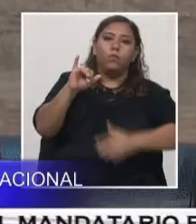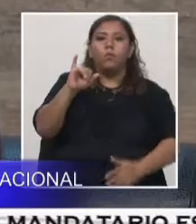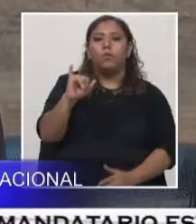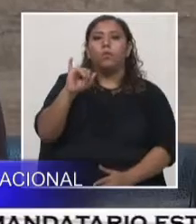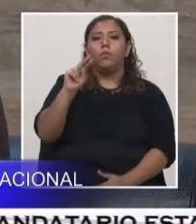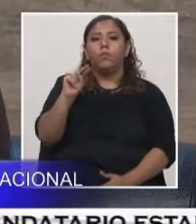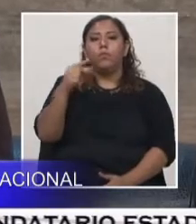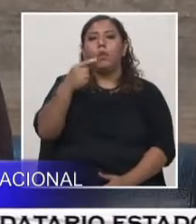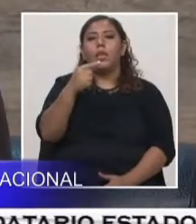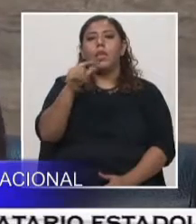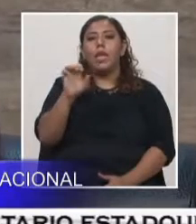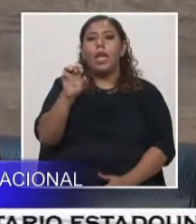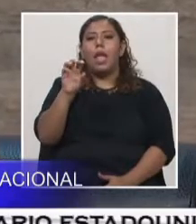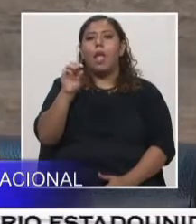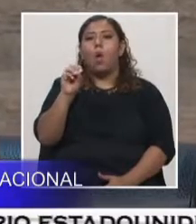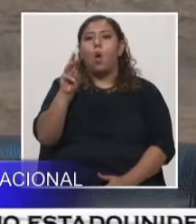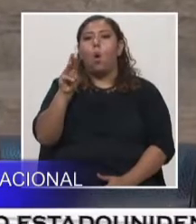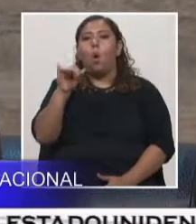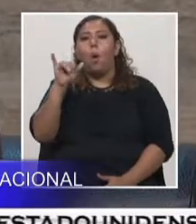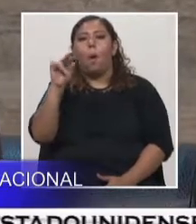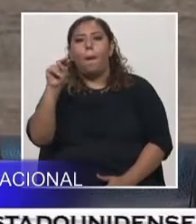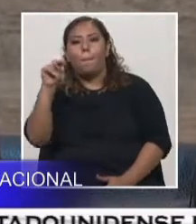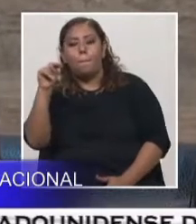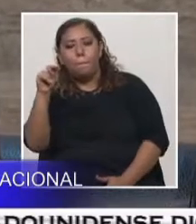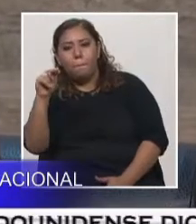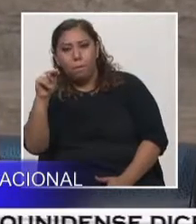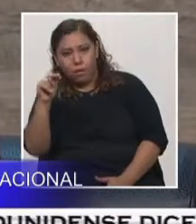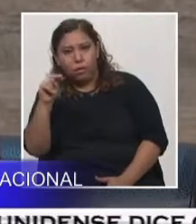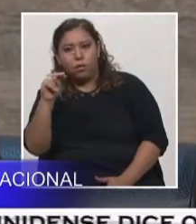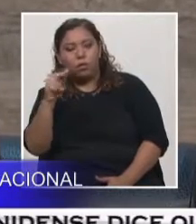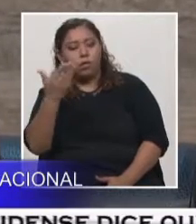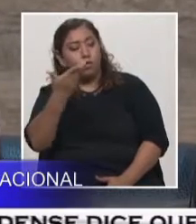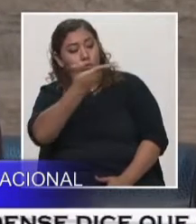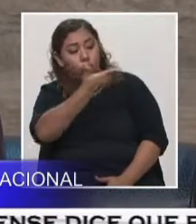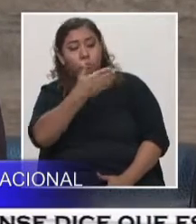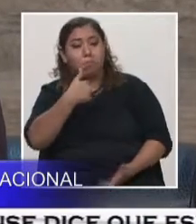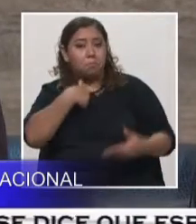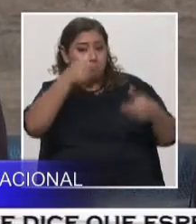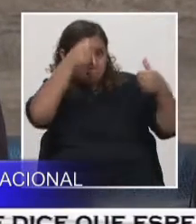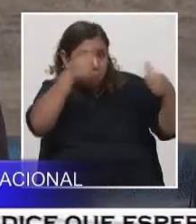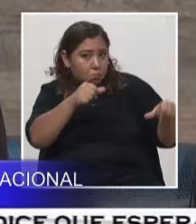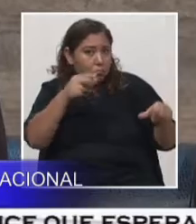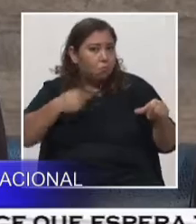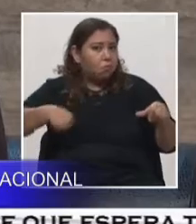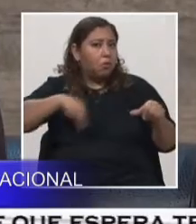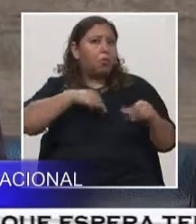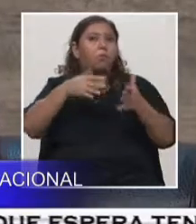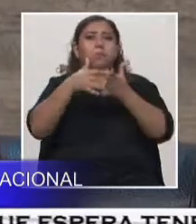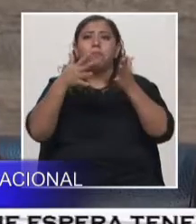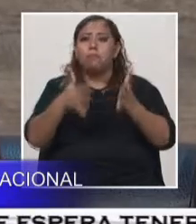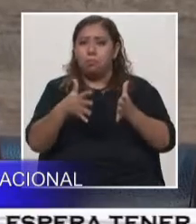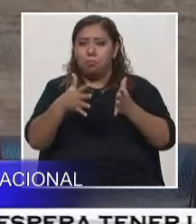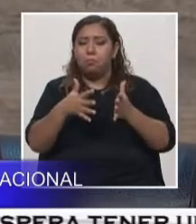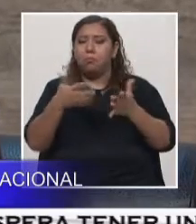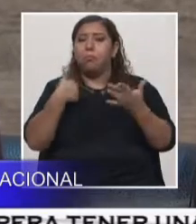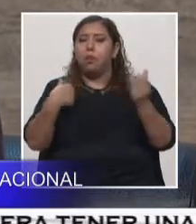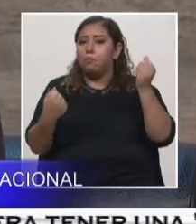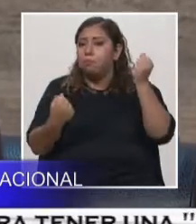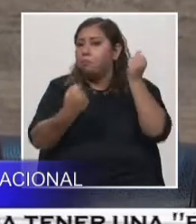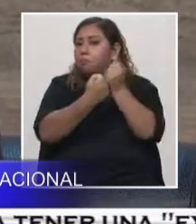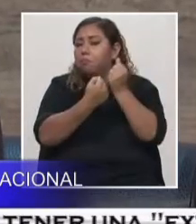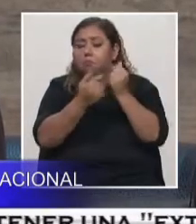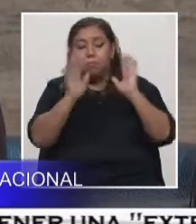ahora firmado un convenio y nuestros estudiantes pues con todo gusto estarán en ese voluntariado, apoyando en